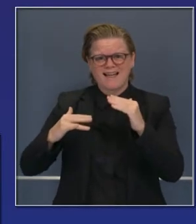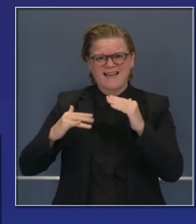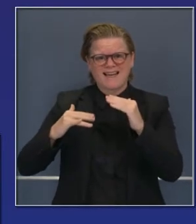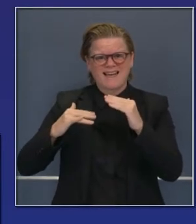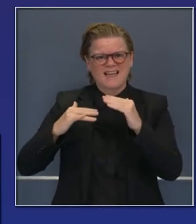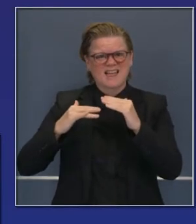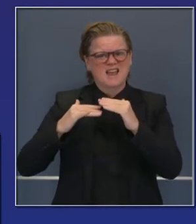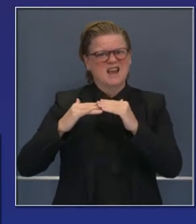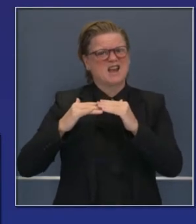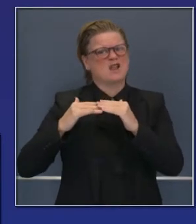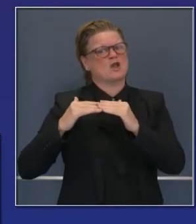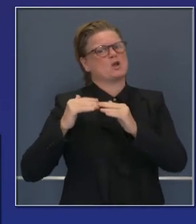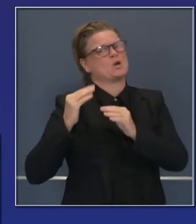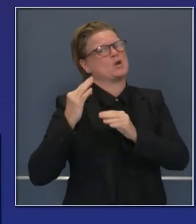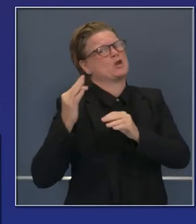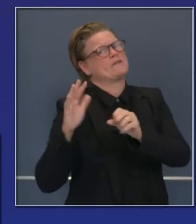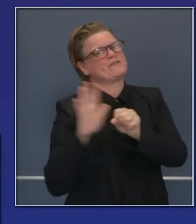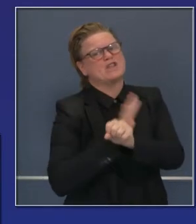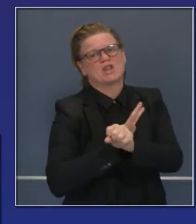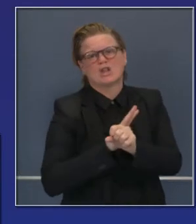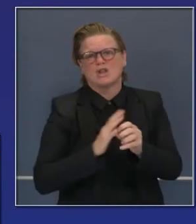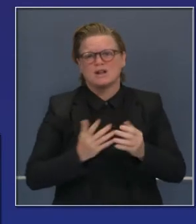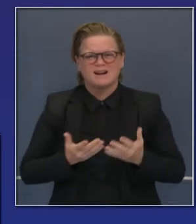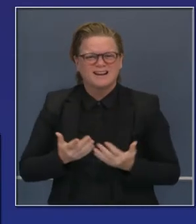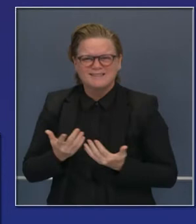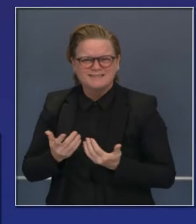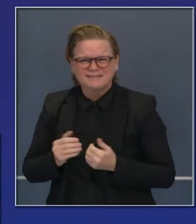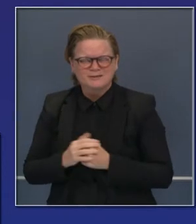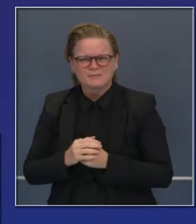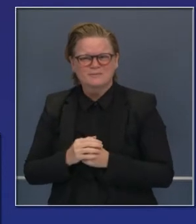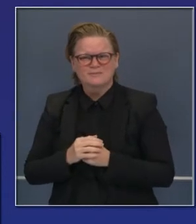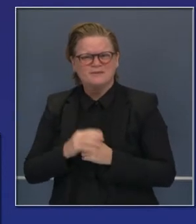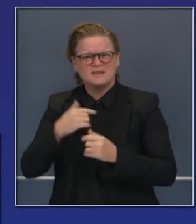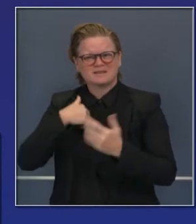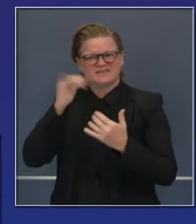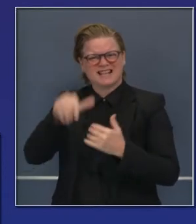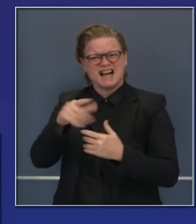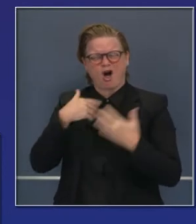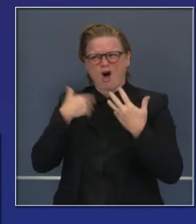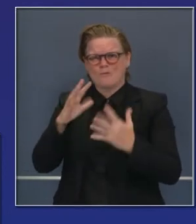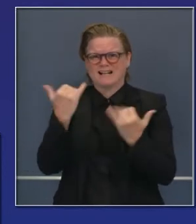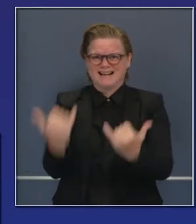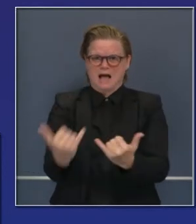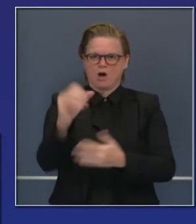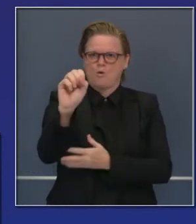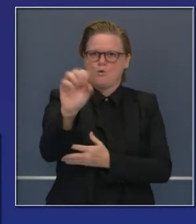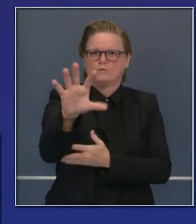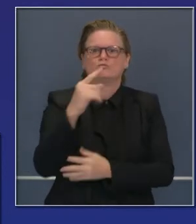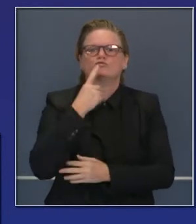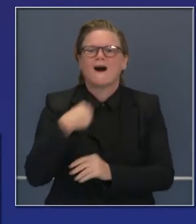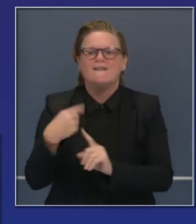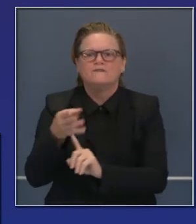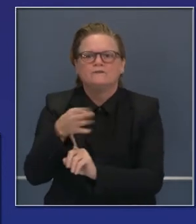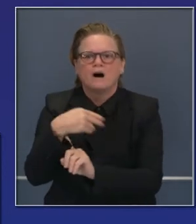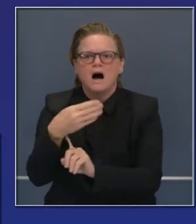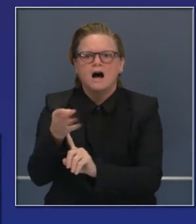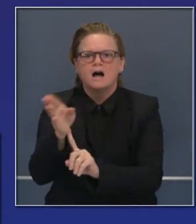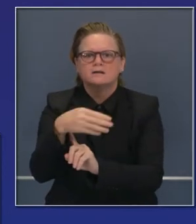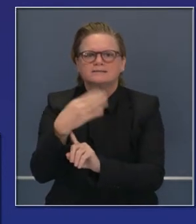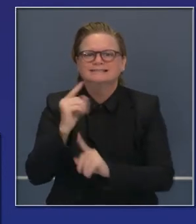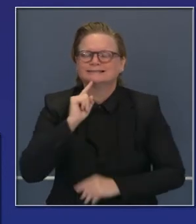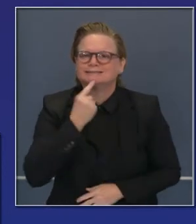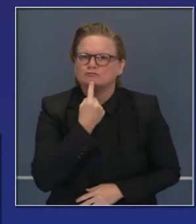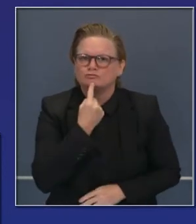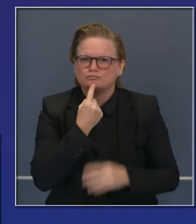Así que generalmente aquí vemos las banderas rojas que podríamos esperar ver